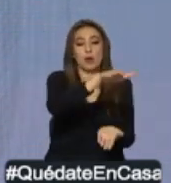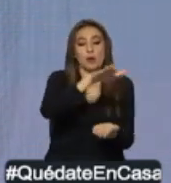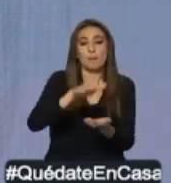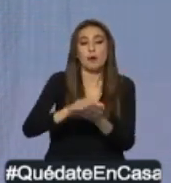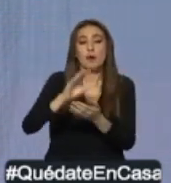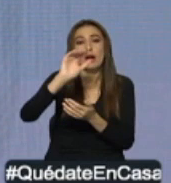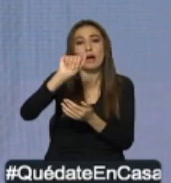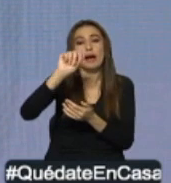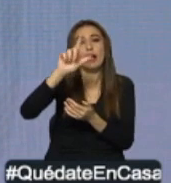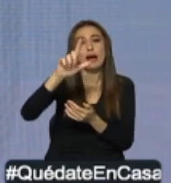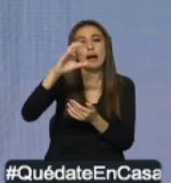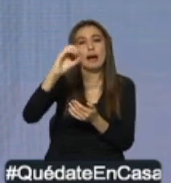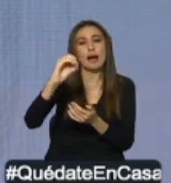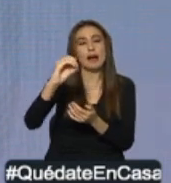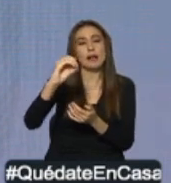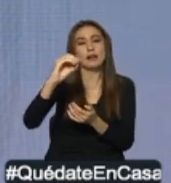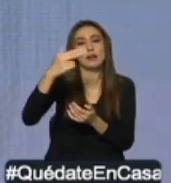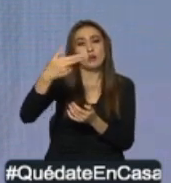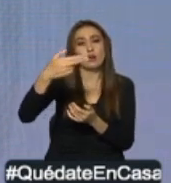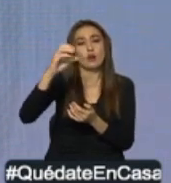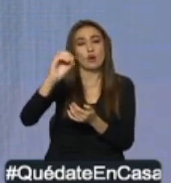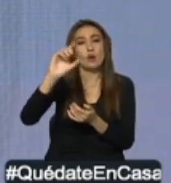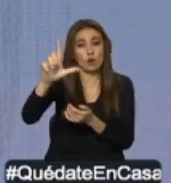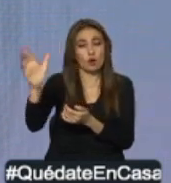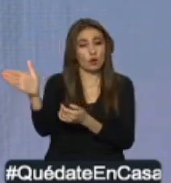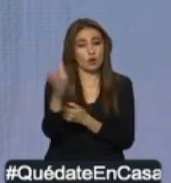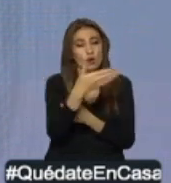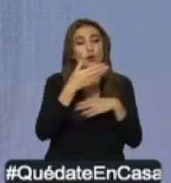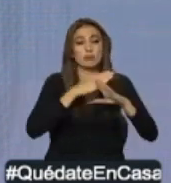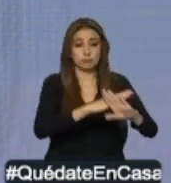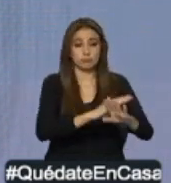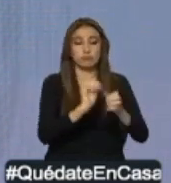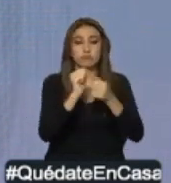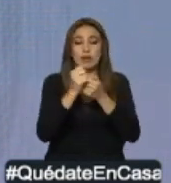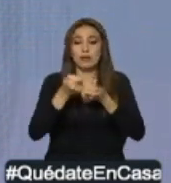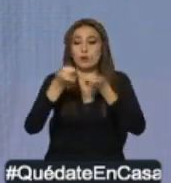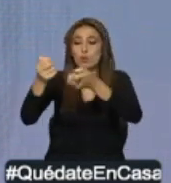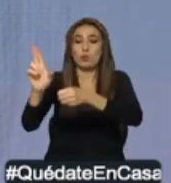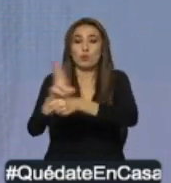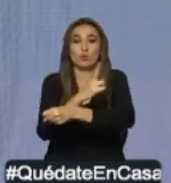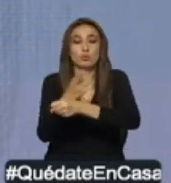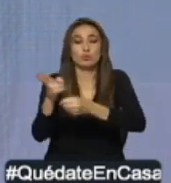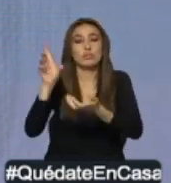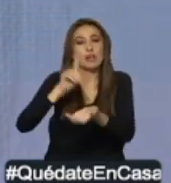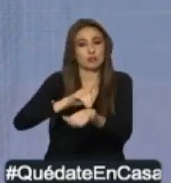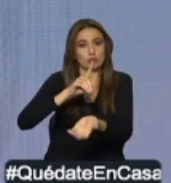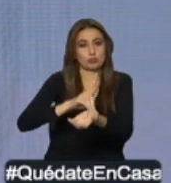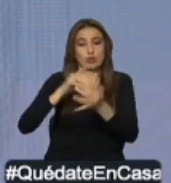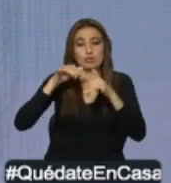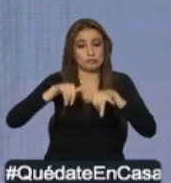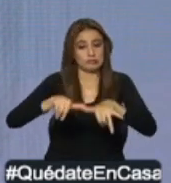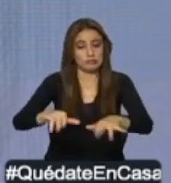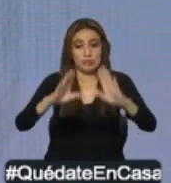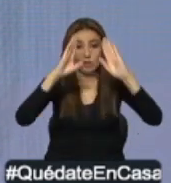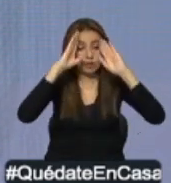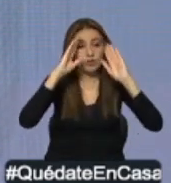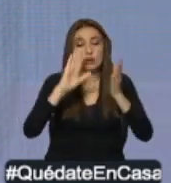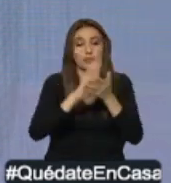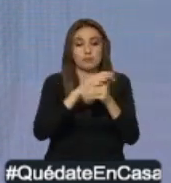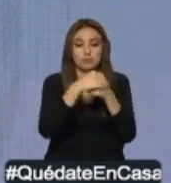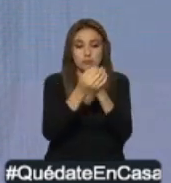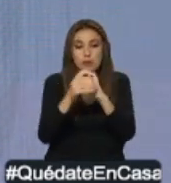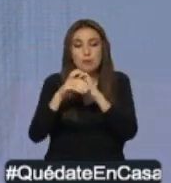antibacterial para el cuidado y la prevención de los médicos y pacientes del país para continuar atendiendo la emergencia